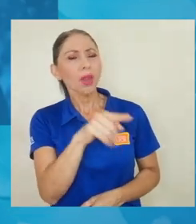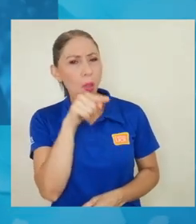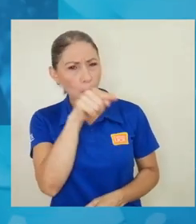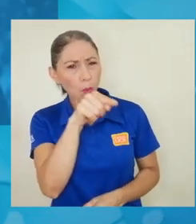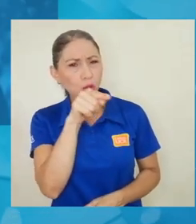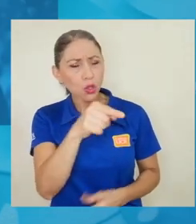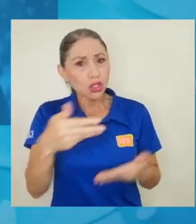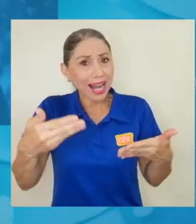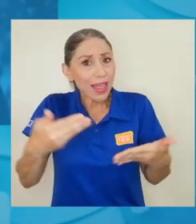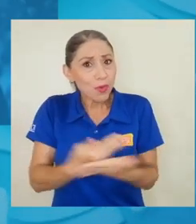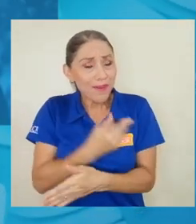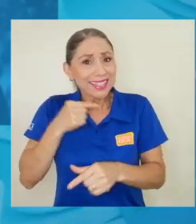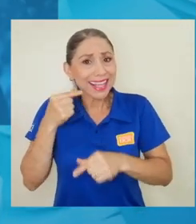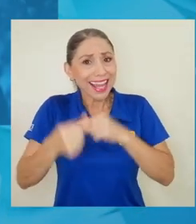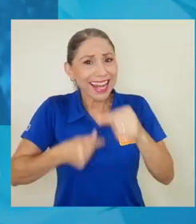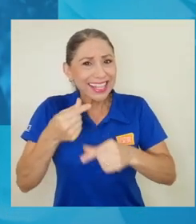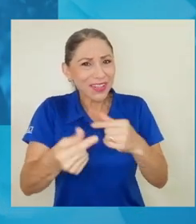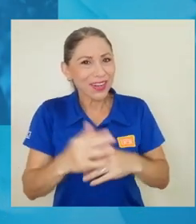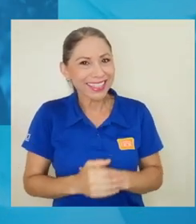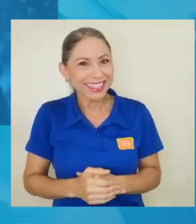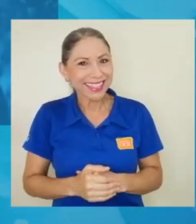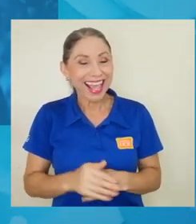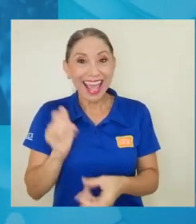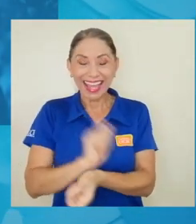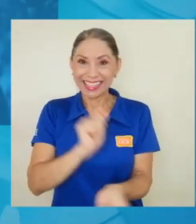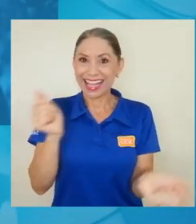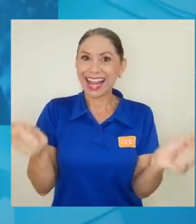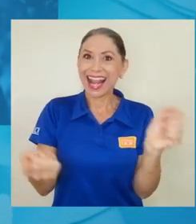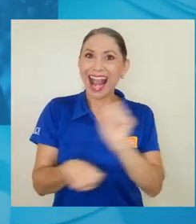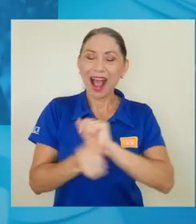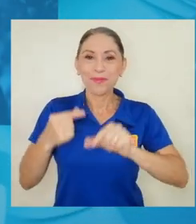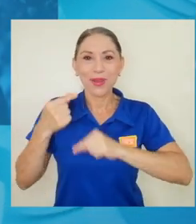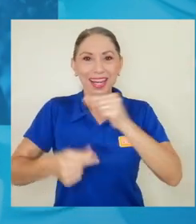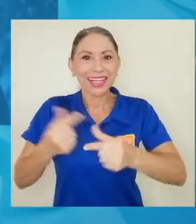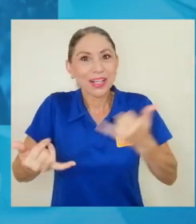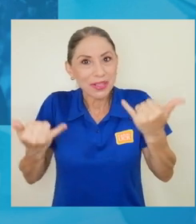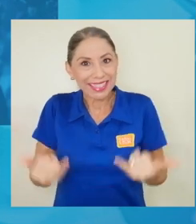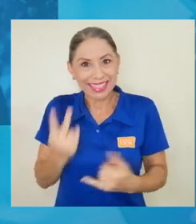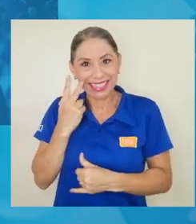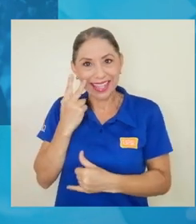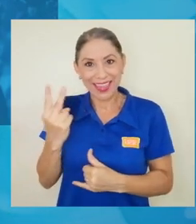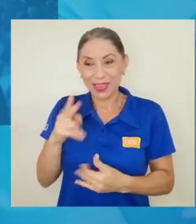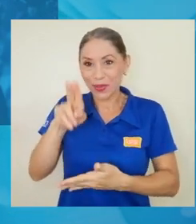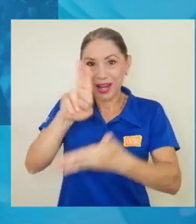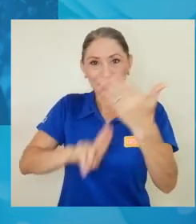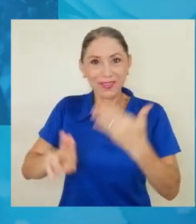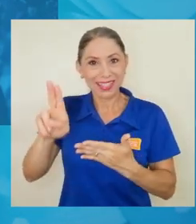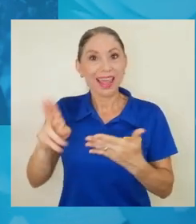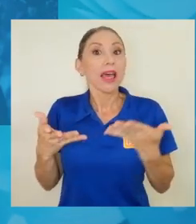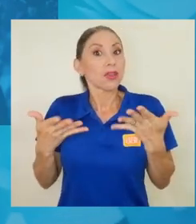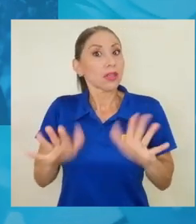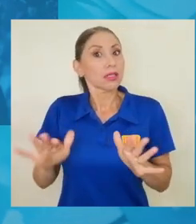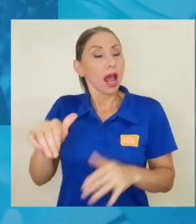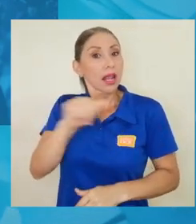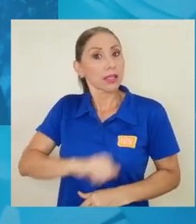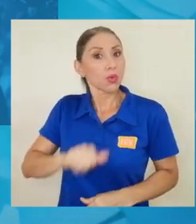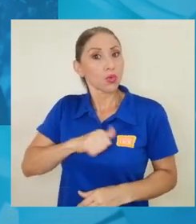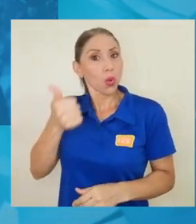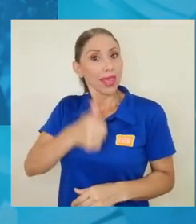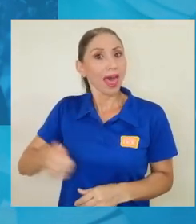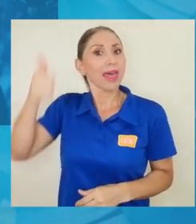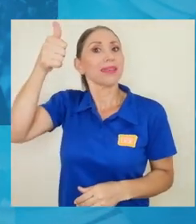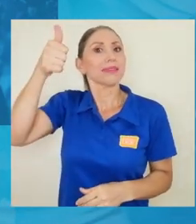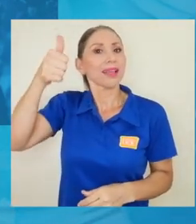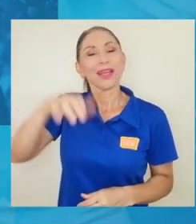Ramón, vos sos de las nuevas generaciones, ese cambio generacional que ya se está viendo en la universidad, donde ya las autoridades